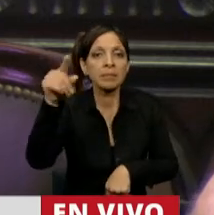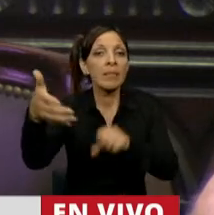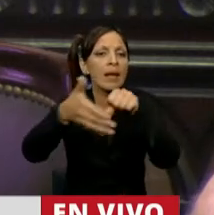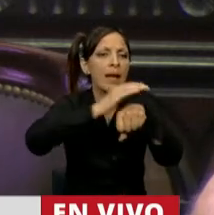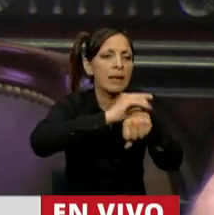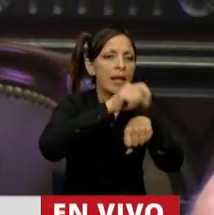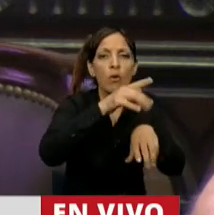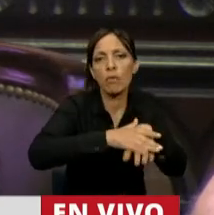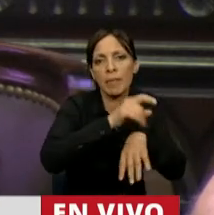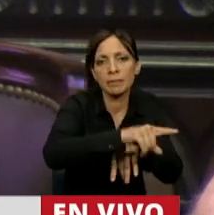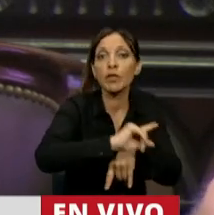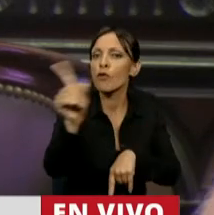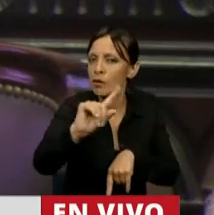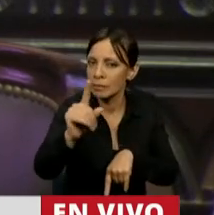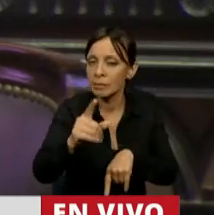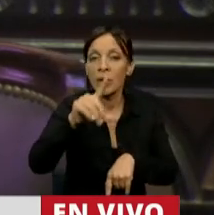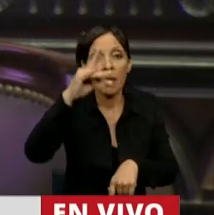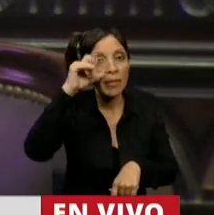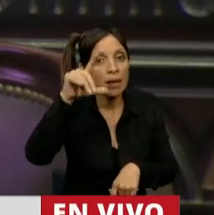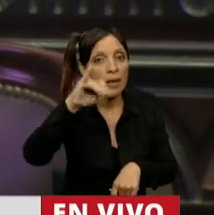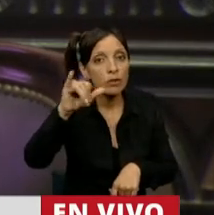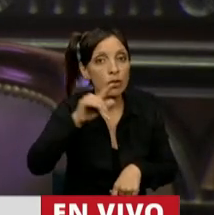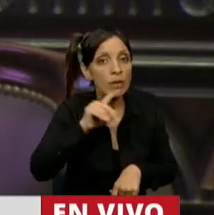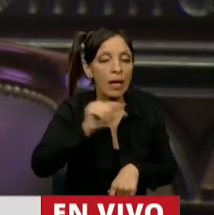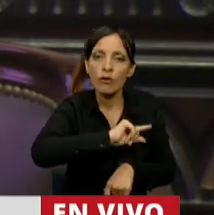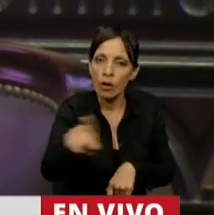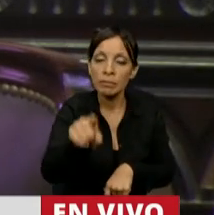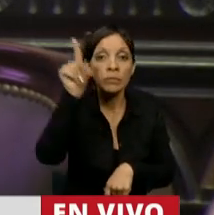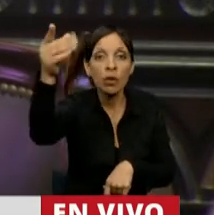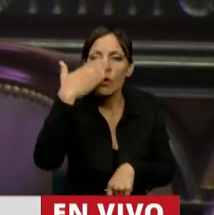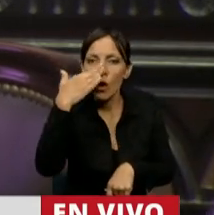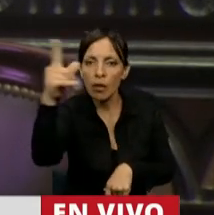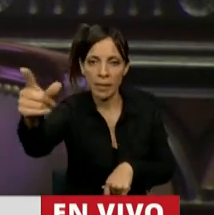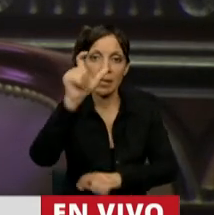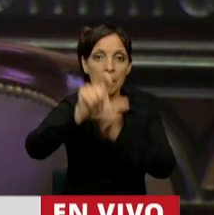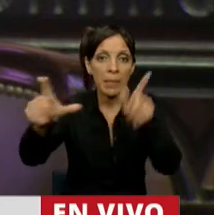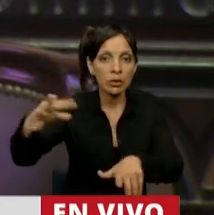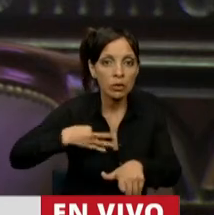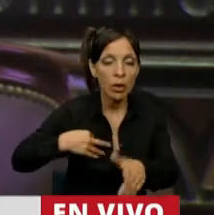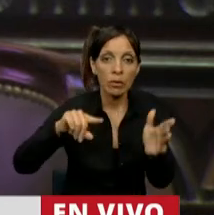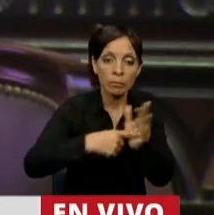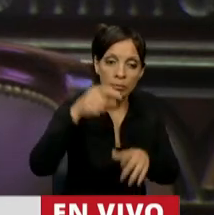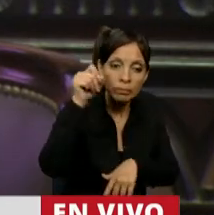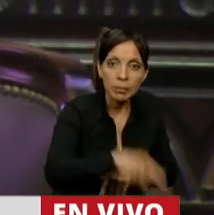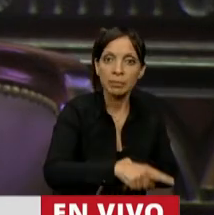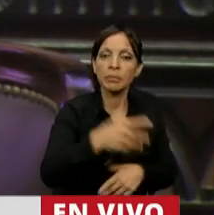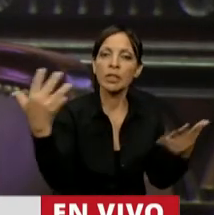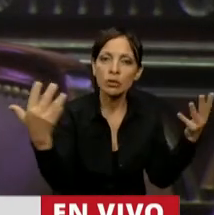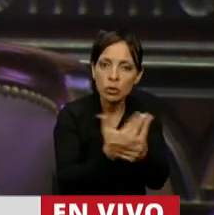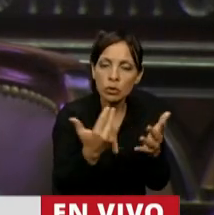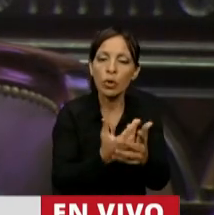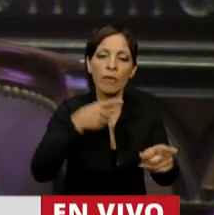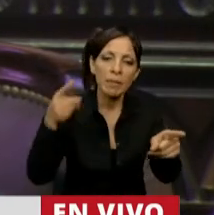Rodríguez Larreta. No fue de la Sota. Eran los cordobeses, eran los ciudadanos porteños los que sufren la